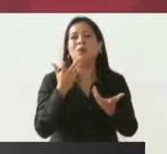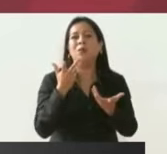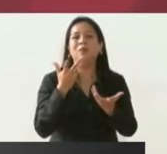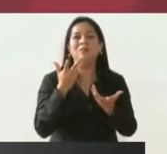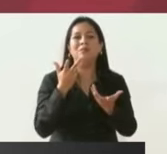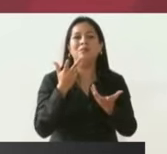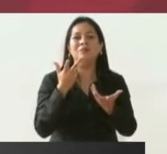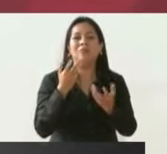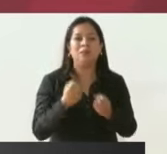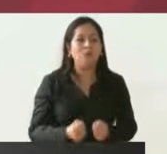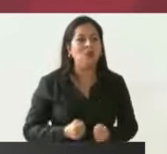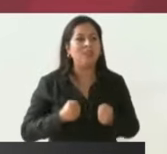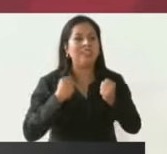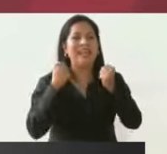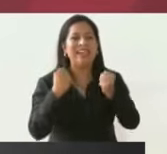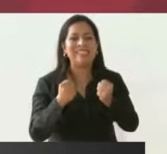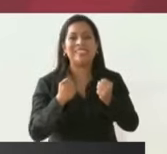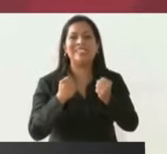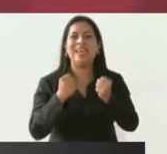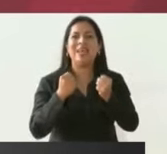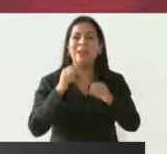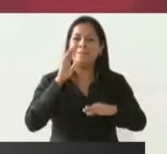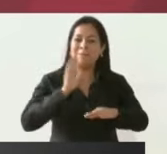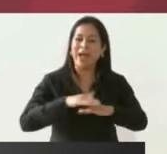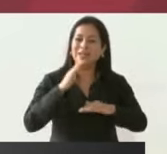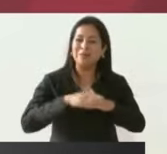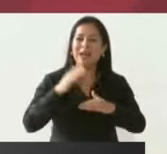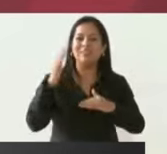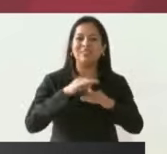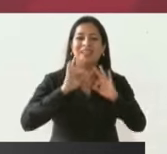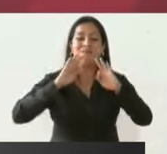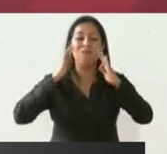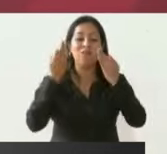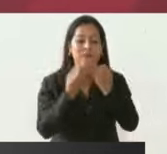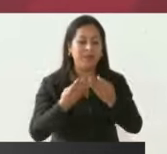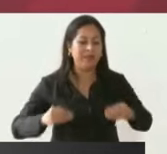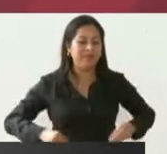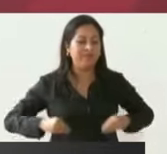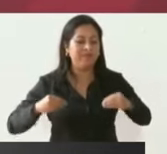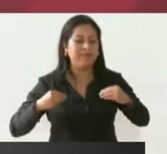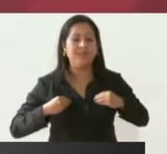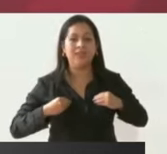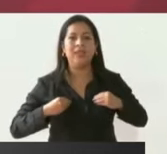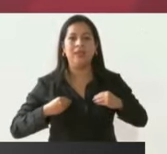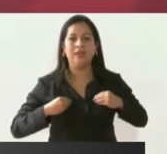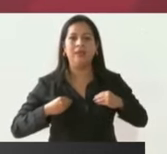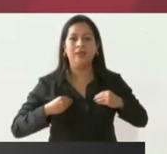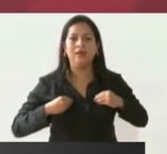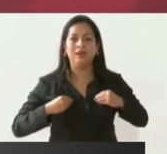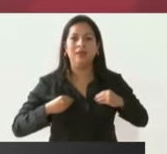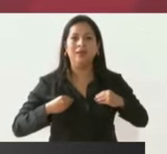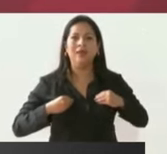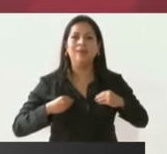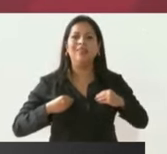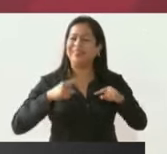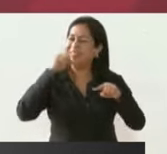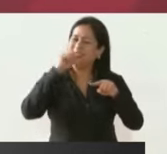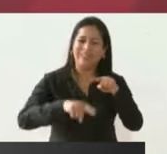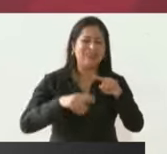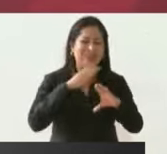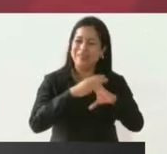fortalecer exaltar esta forma de vida alejada de lo material